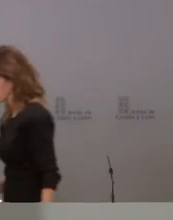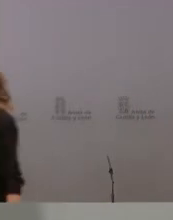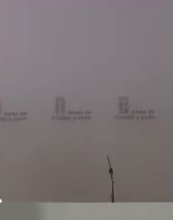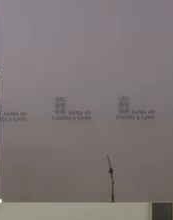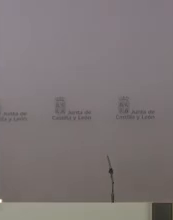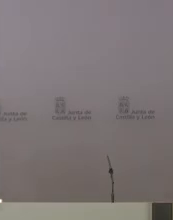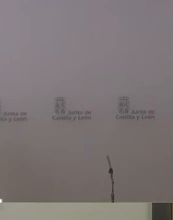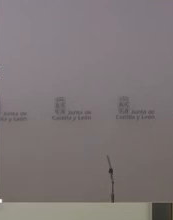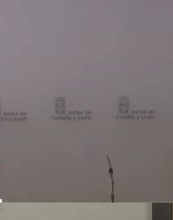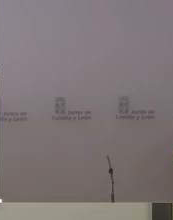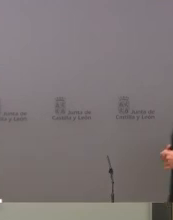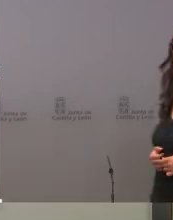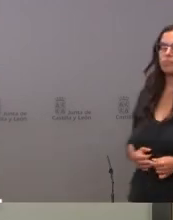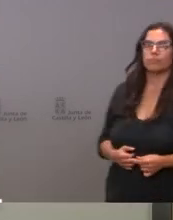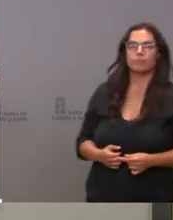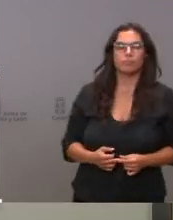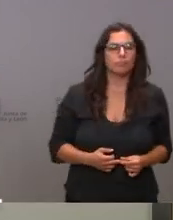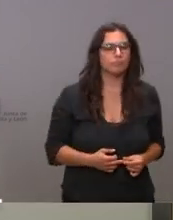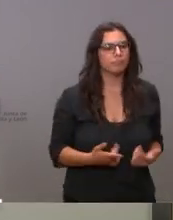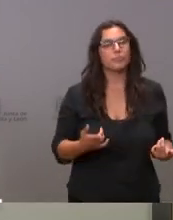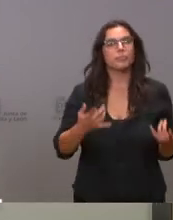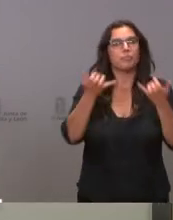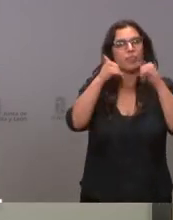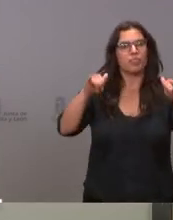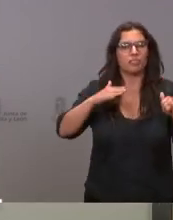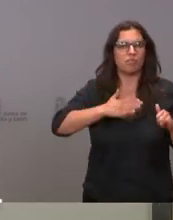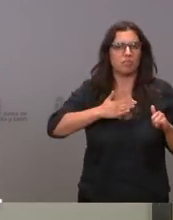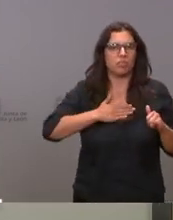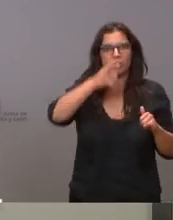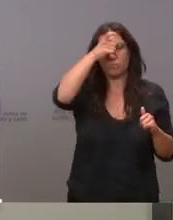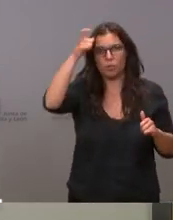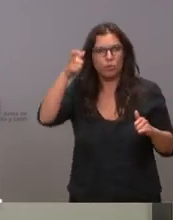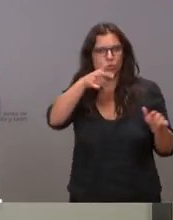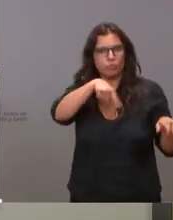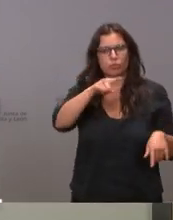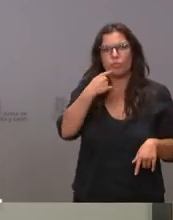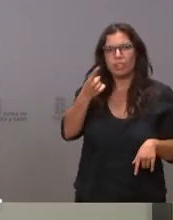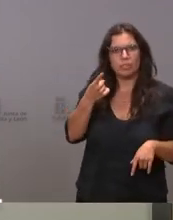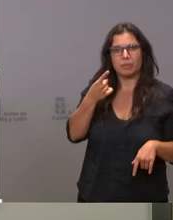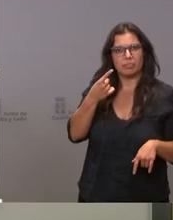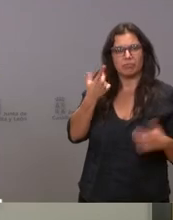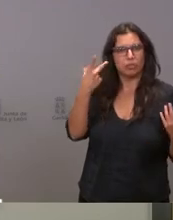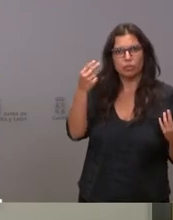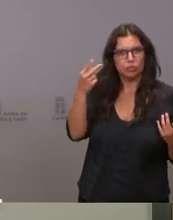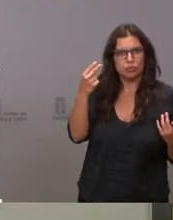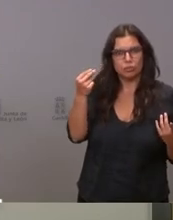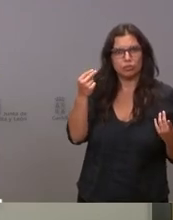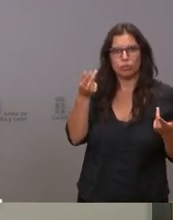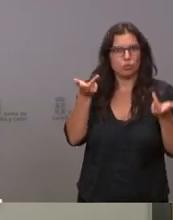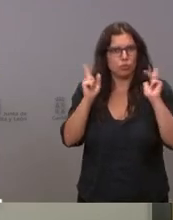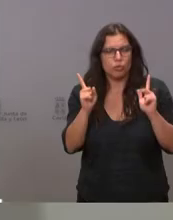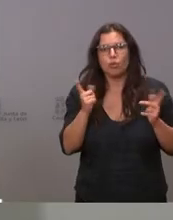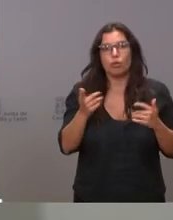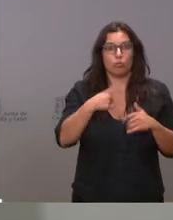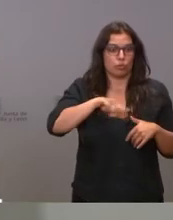¿no fiestas locales? ¿no haya fiestas patronales? ¿directamente les están pidiendo que no haya esas fiestas que no las autoricen? les